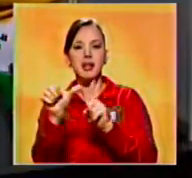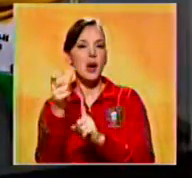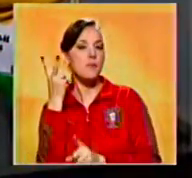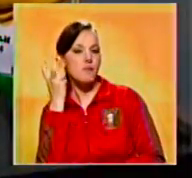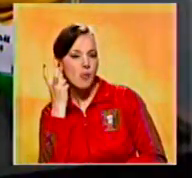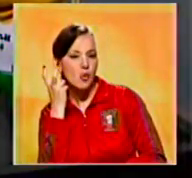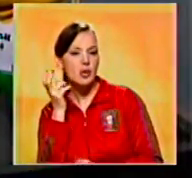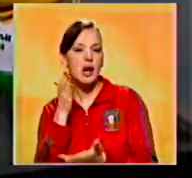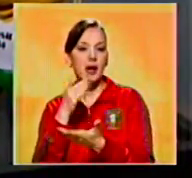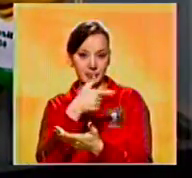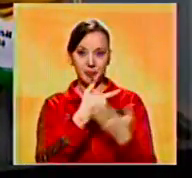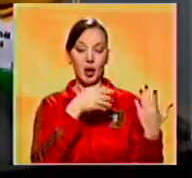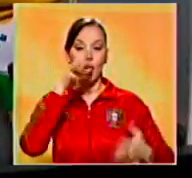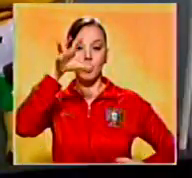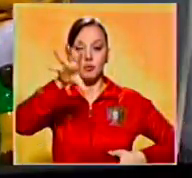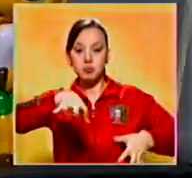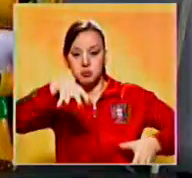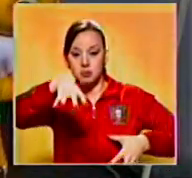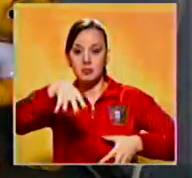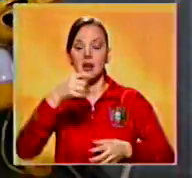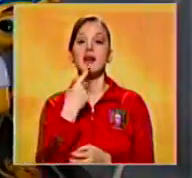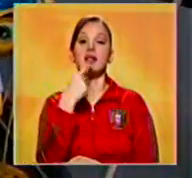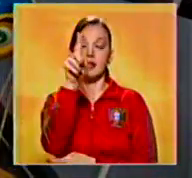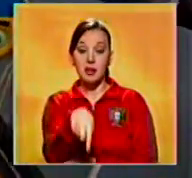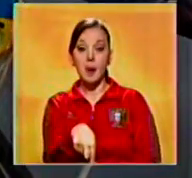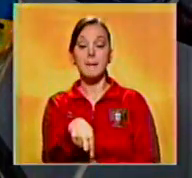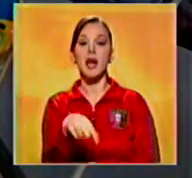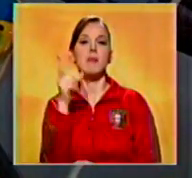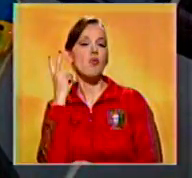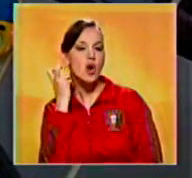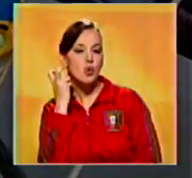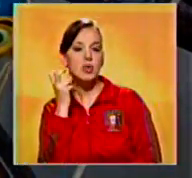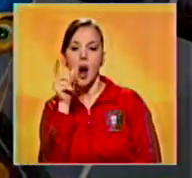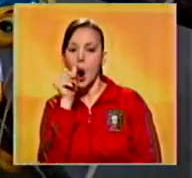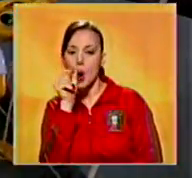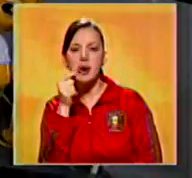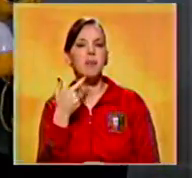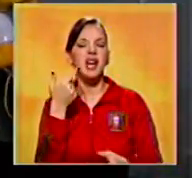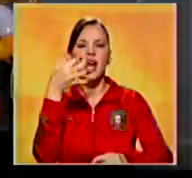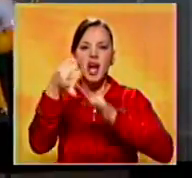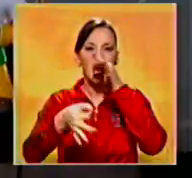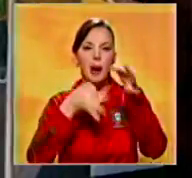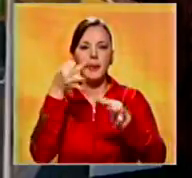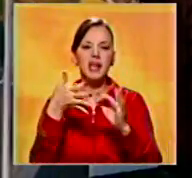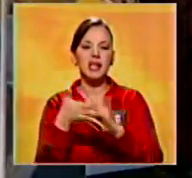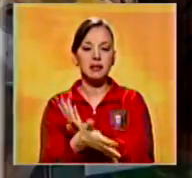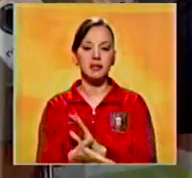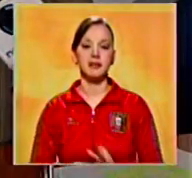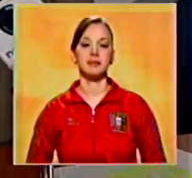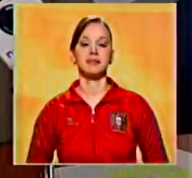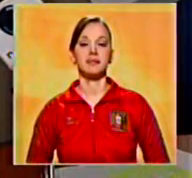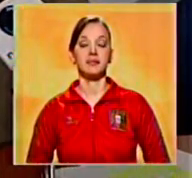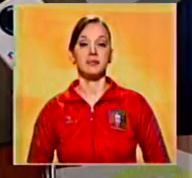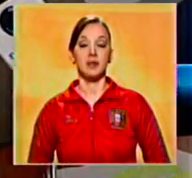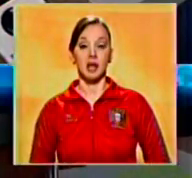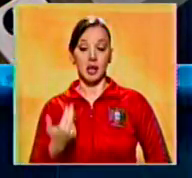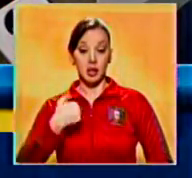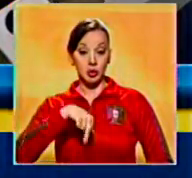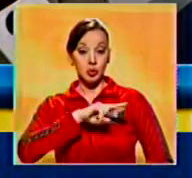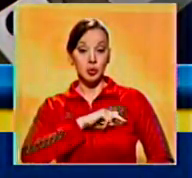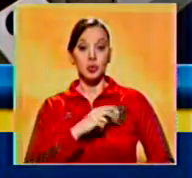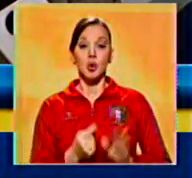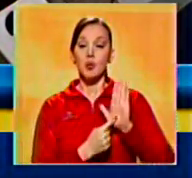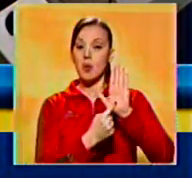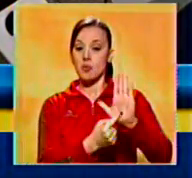palabras del embajador de Brasil en Venezuela, Ruy Pereira, para que ustedes conozcan un poco más de esos detalles. Vamos a transmitir